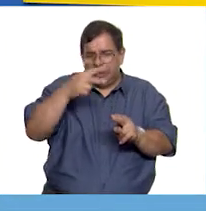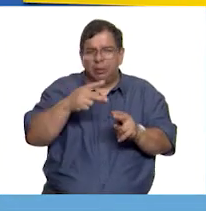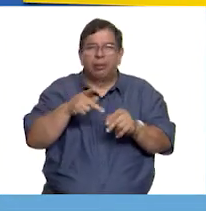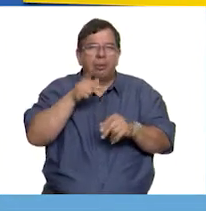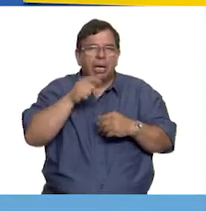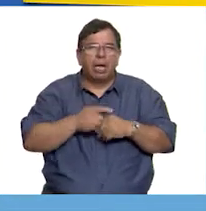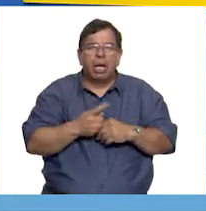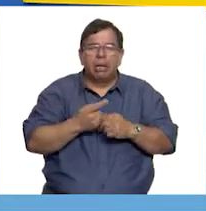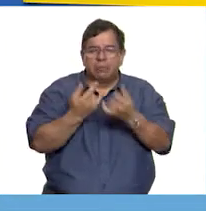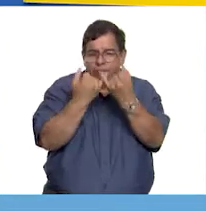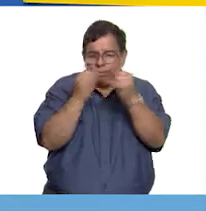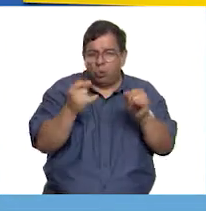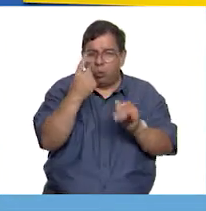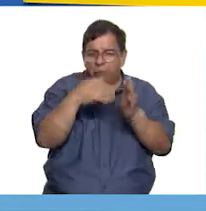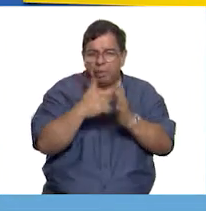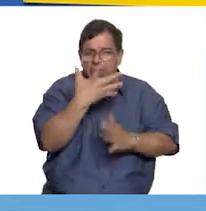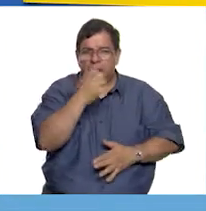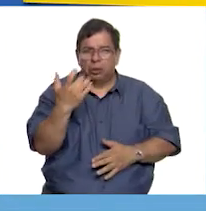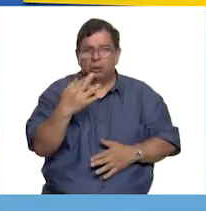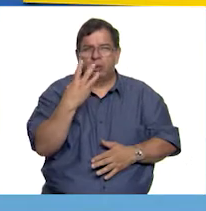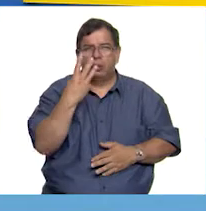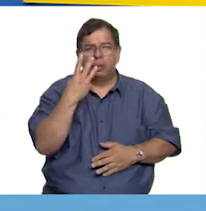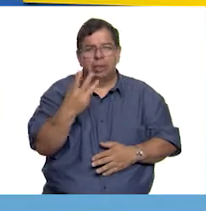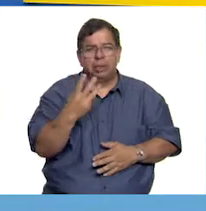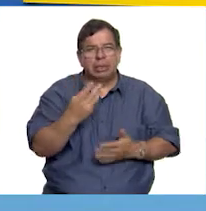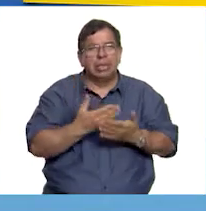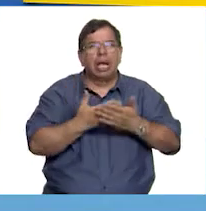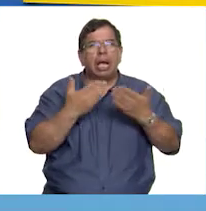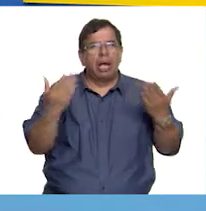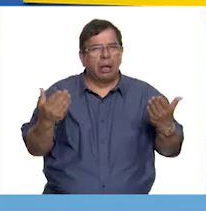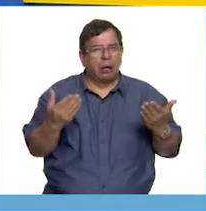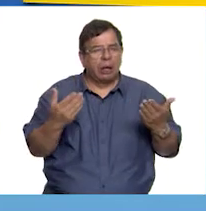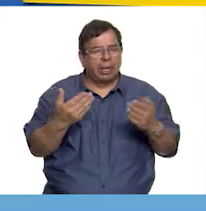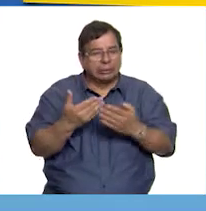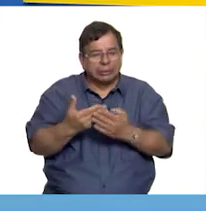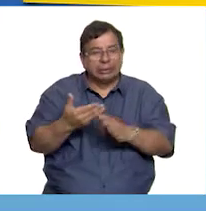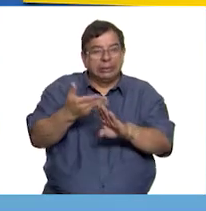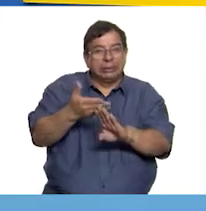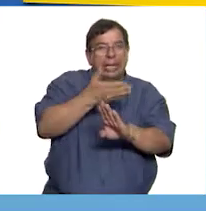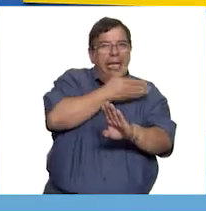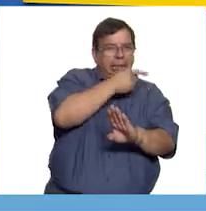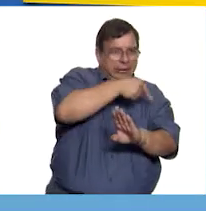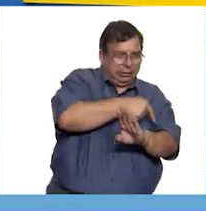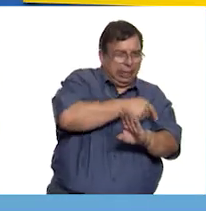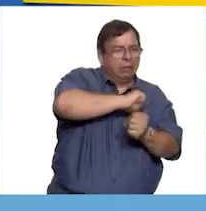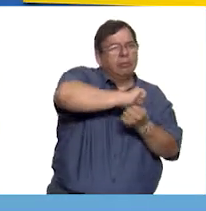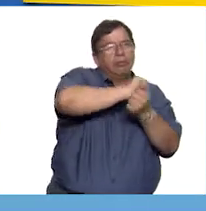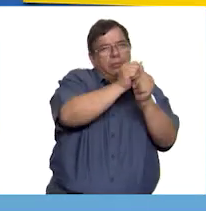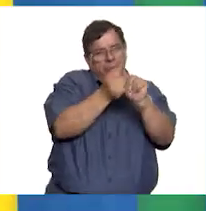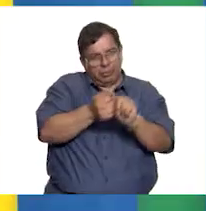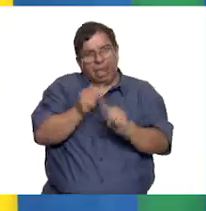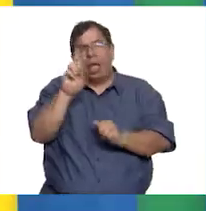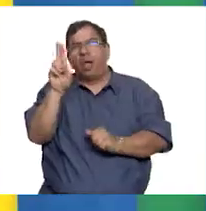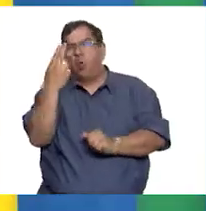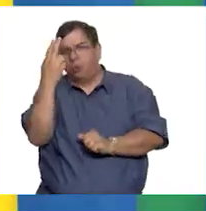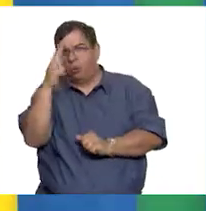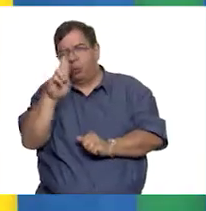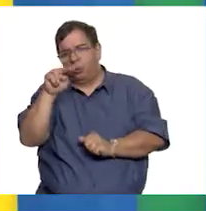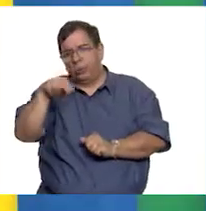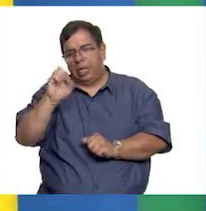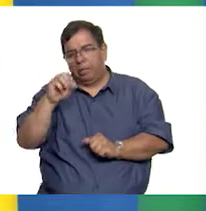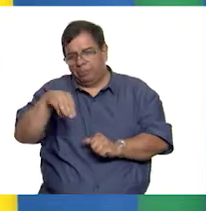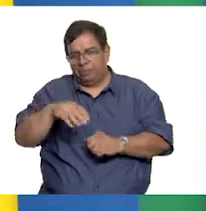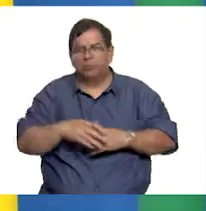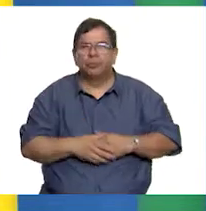año de 1553 y actualmente se cree que fue la antecesora de la actual UNAM. Muchos de los